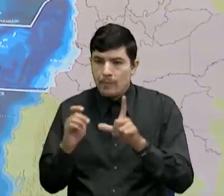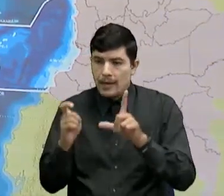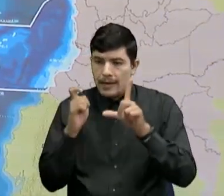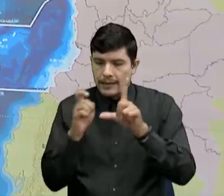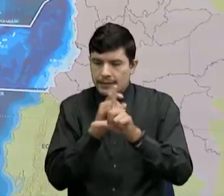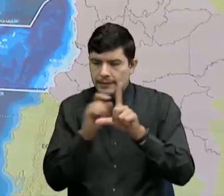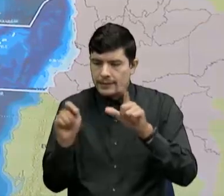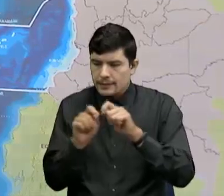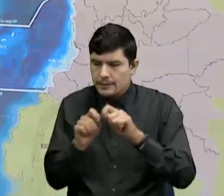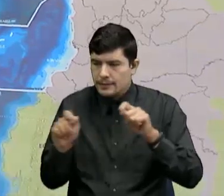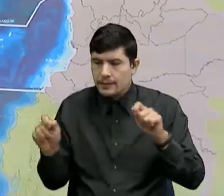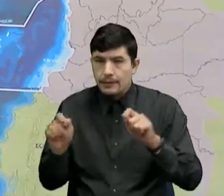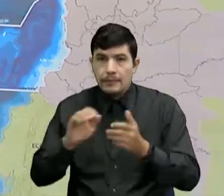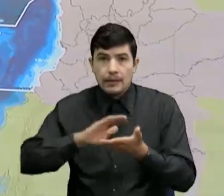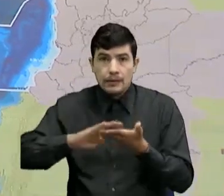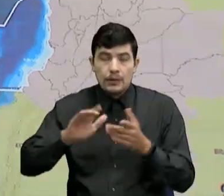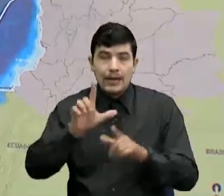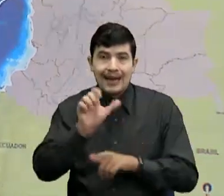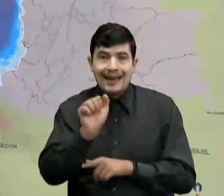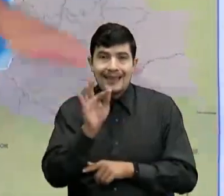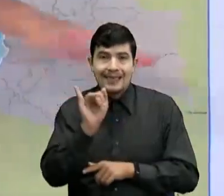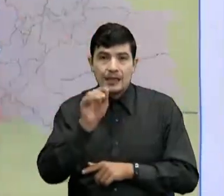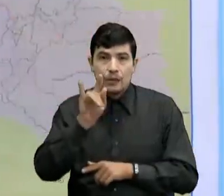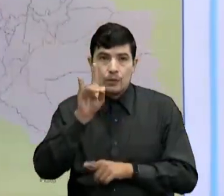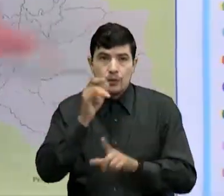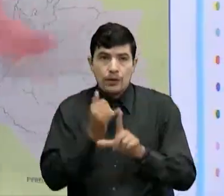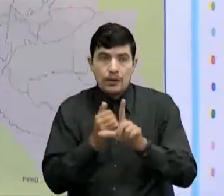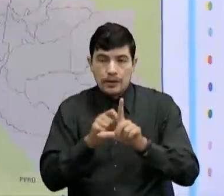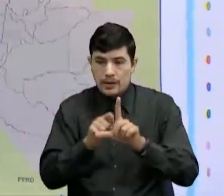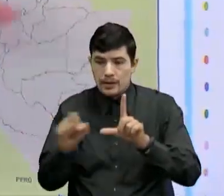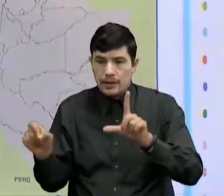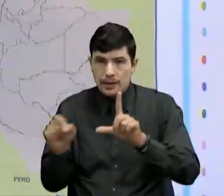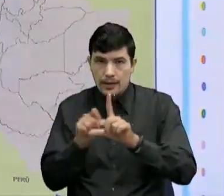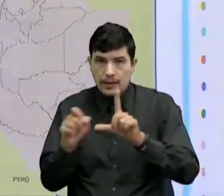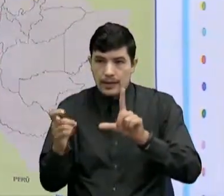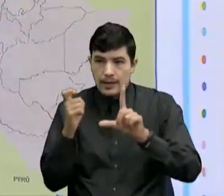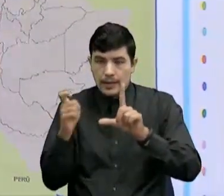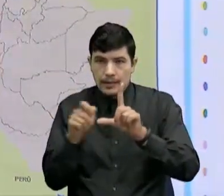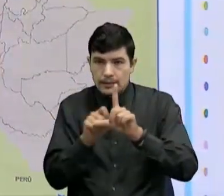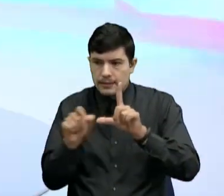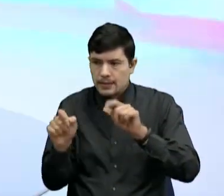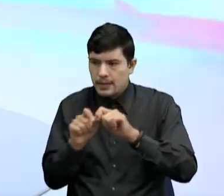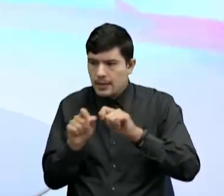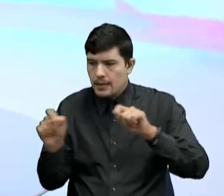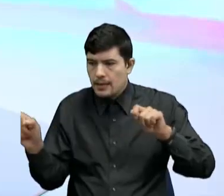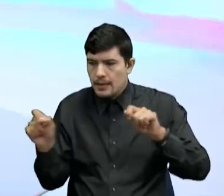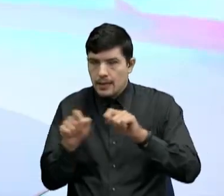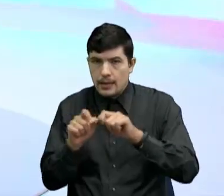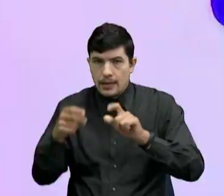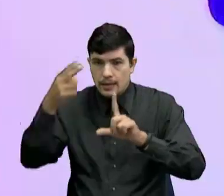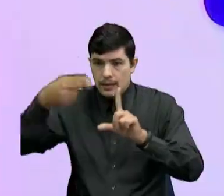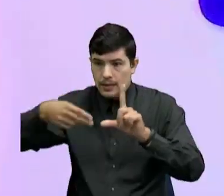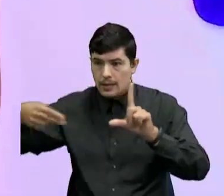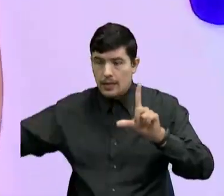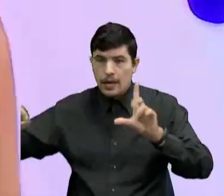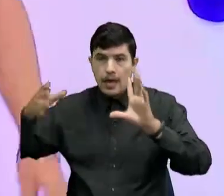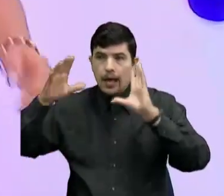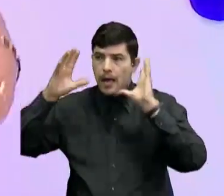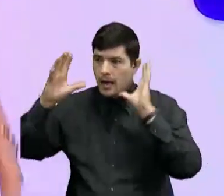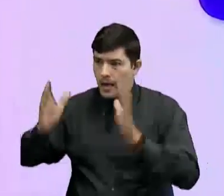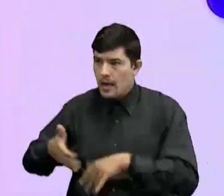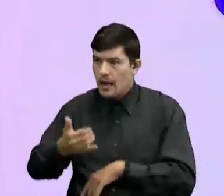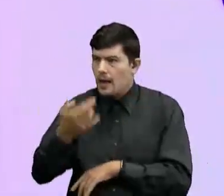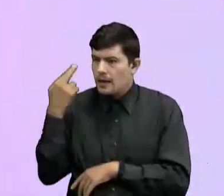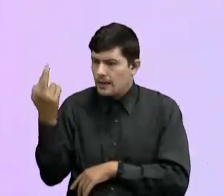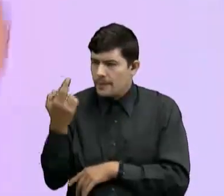Perdón La latitud se refiere Al eje X Que es el horizontal Ah, chango fritos De la Patagonia